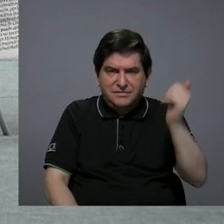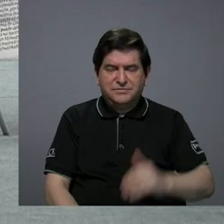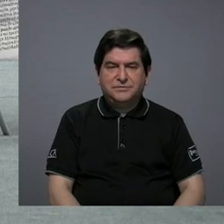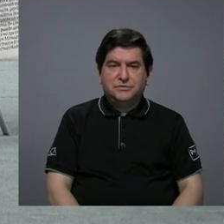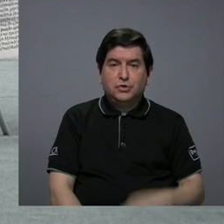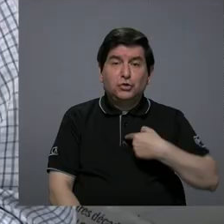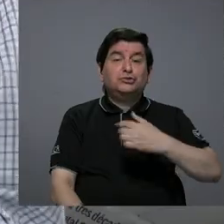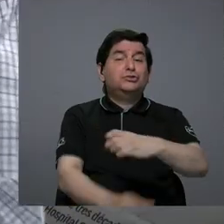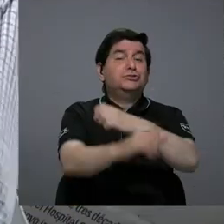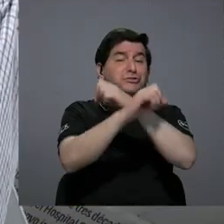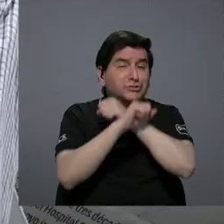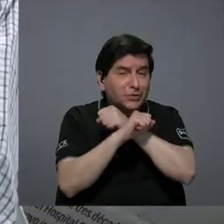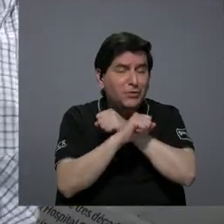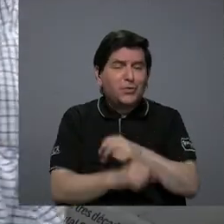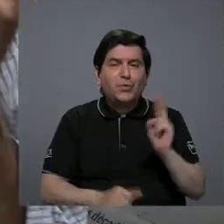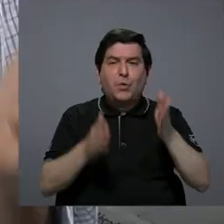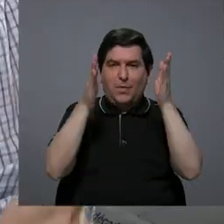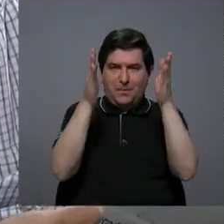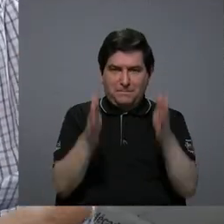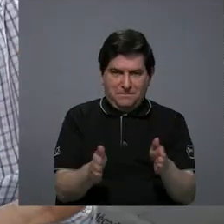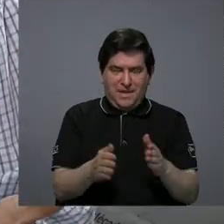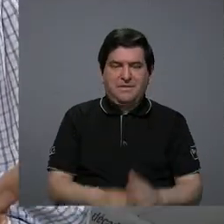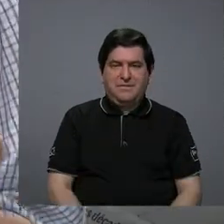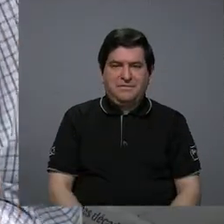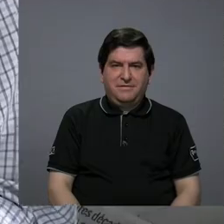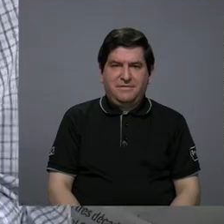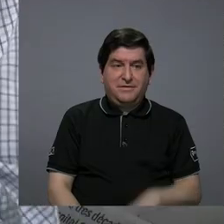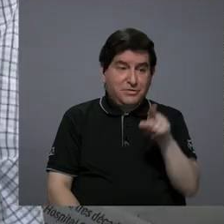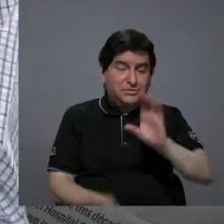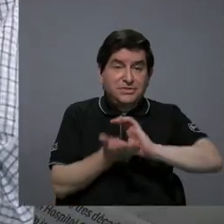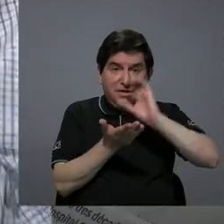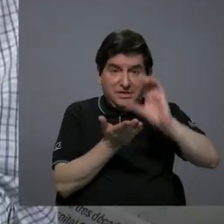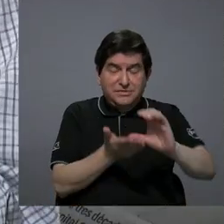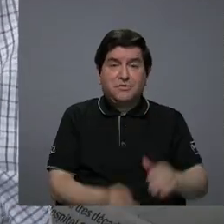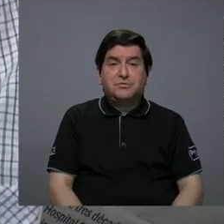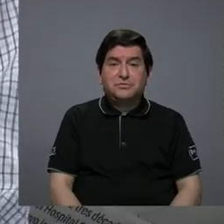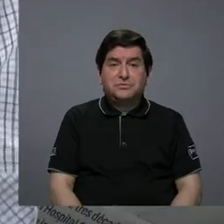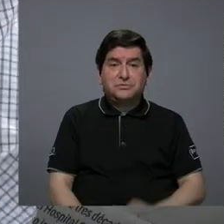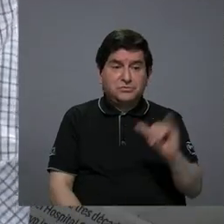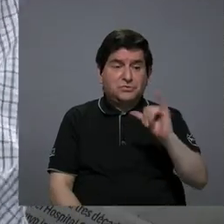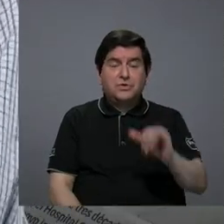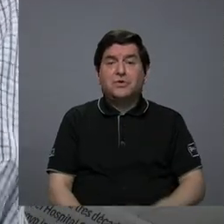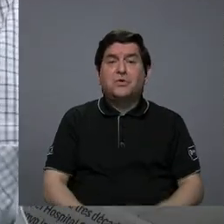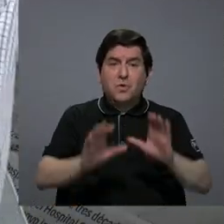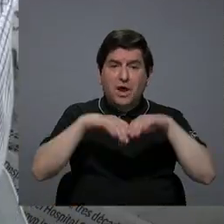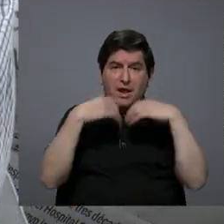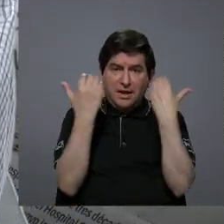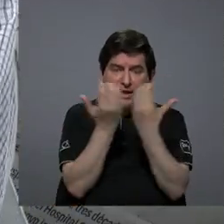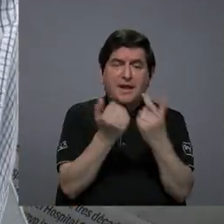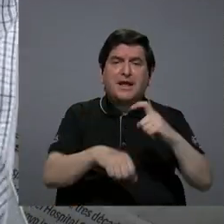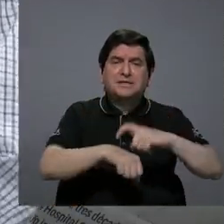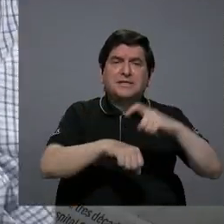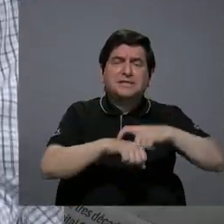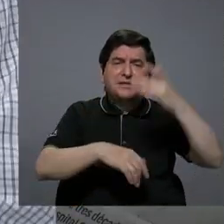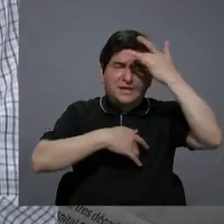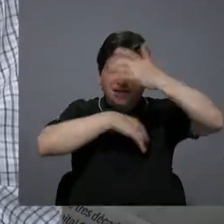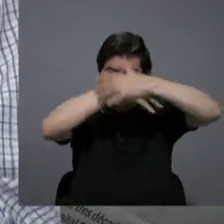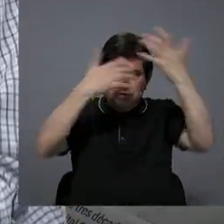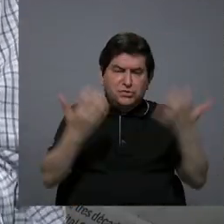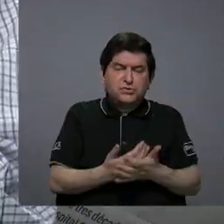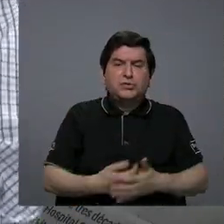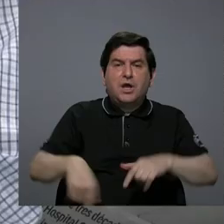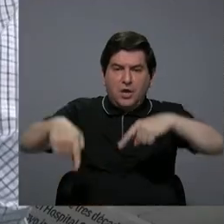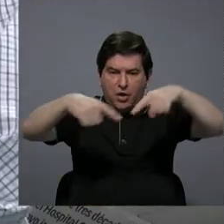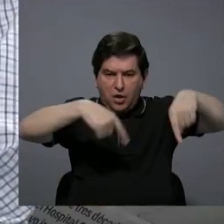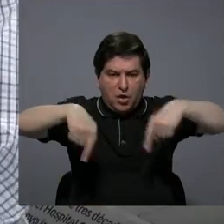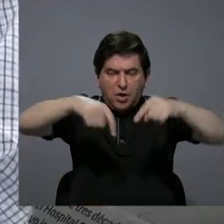y yo estoy seguro que hay colegas que enseñan ese curso que tendrán incluso sus clases de los tiempos de pandemia grabadas